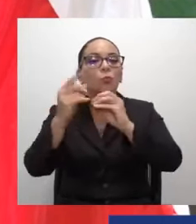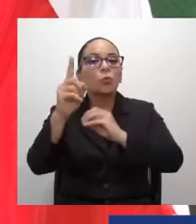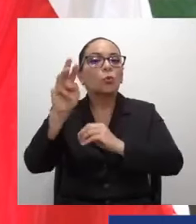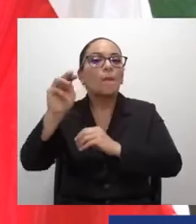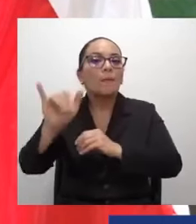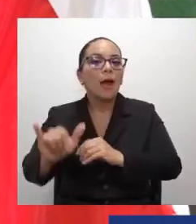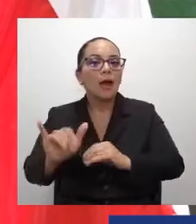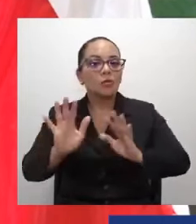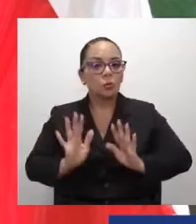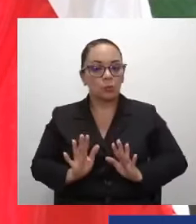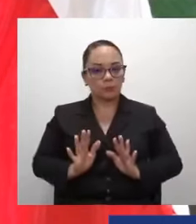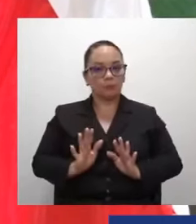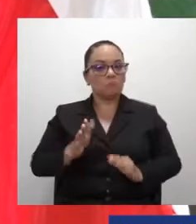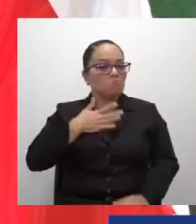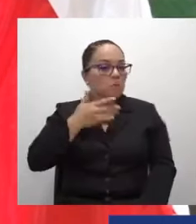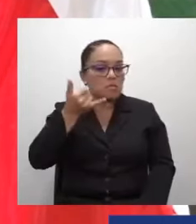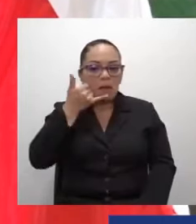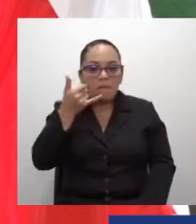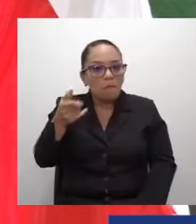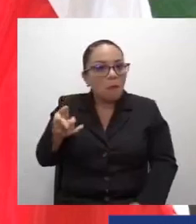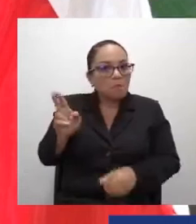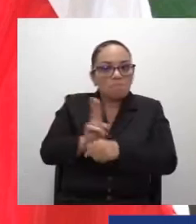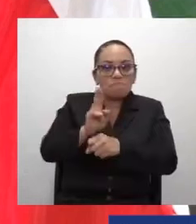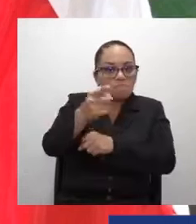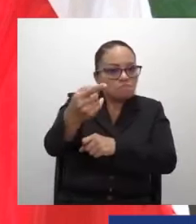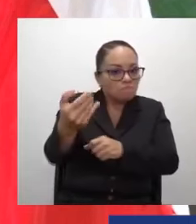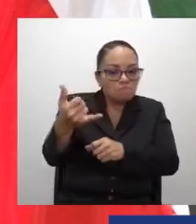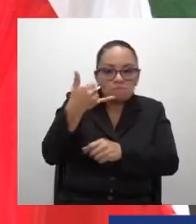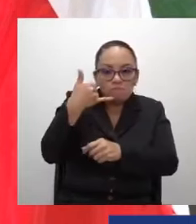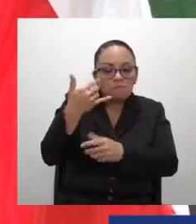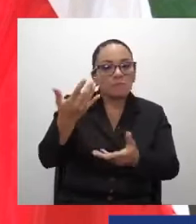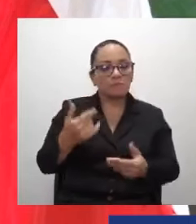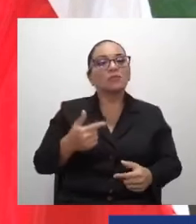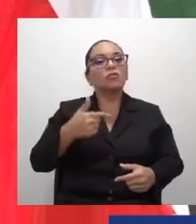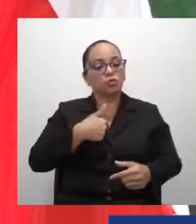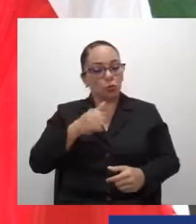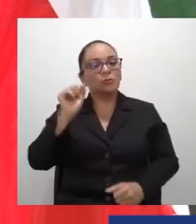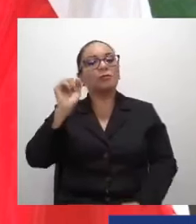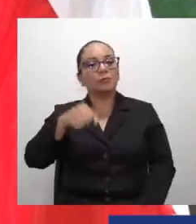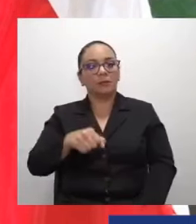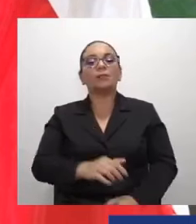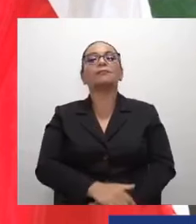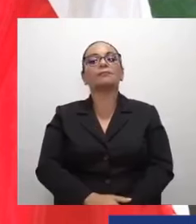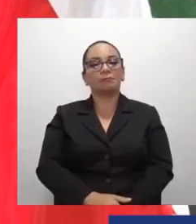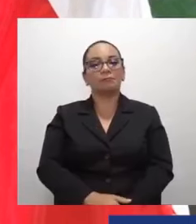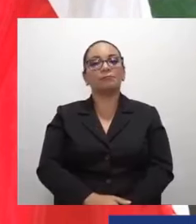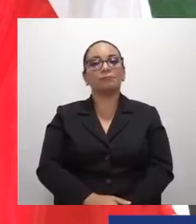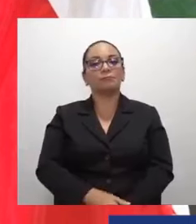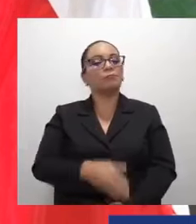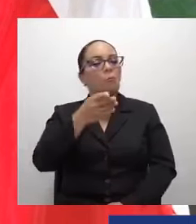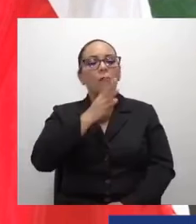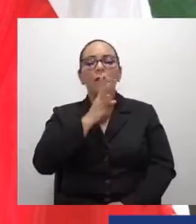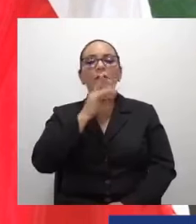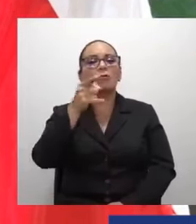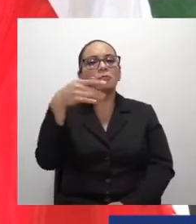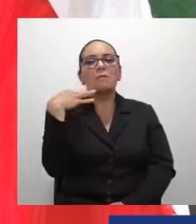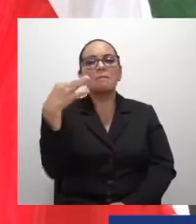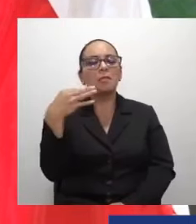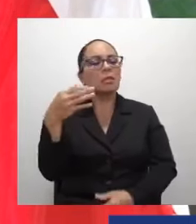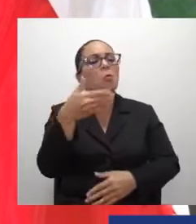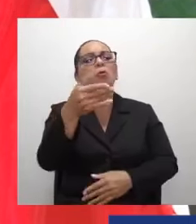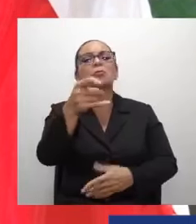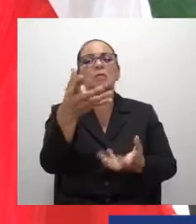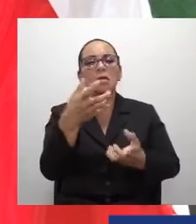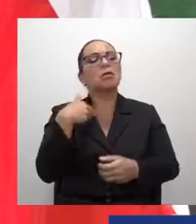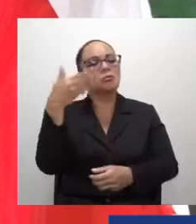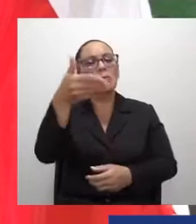mi teléfono está abierto, y yo sí voy a conversar cuando usted quiera. Pero lo que le